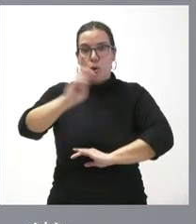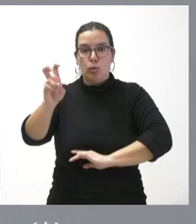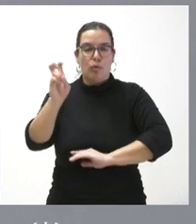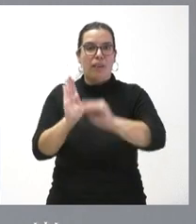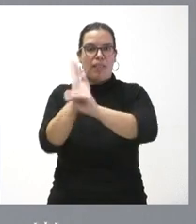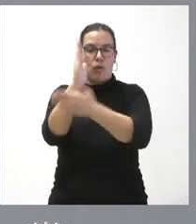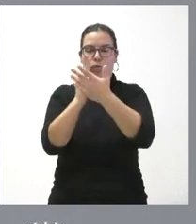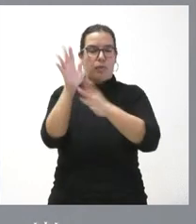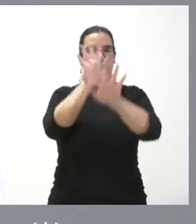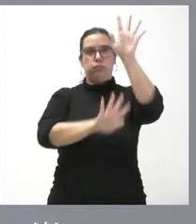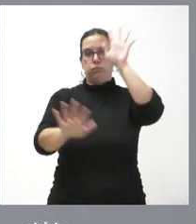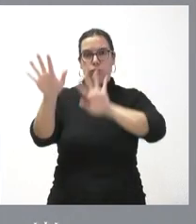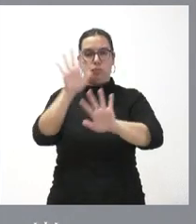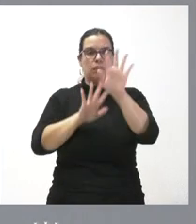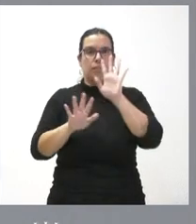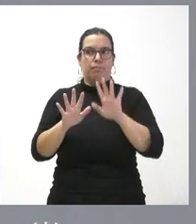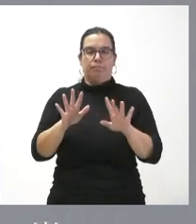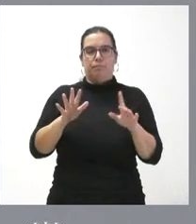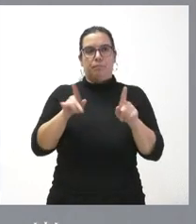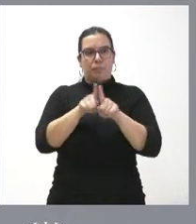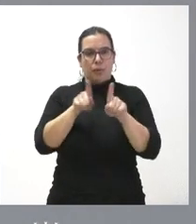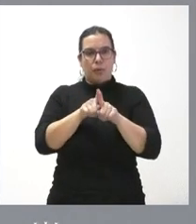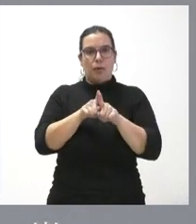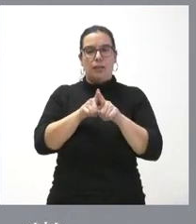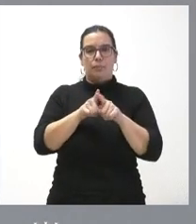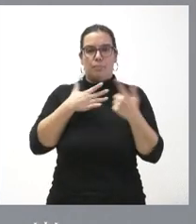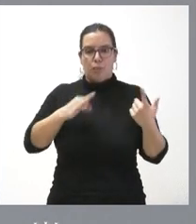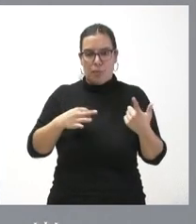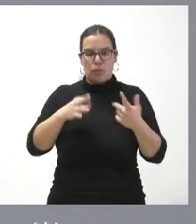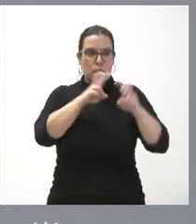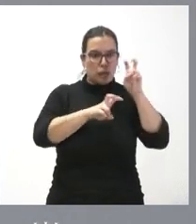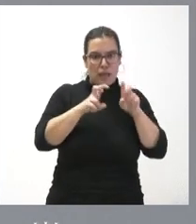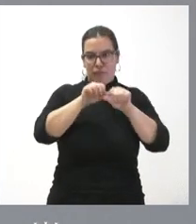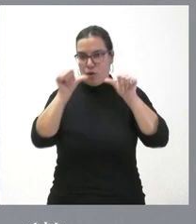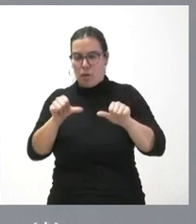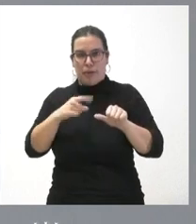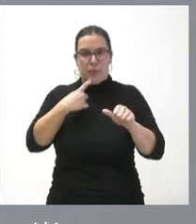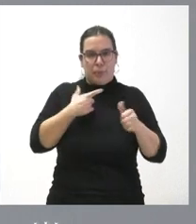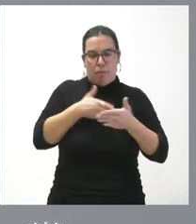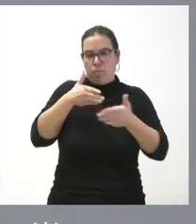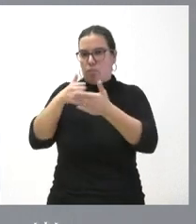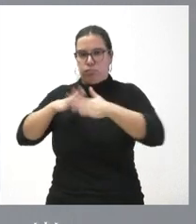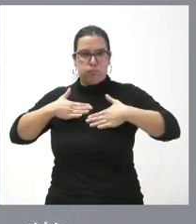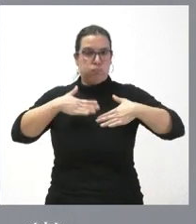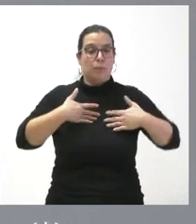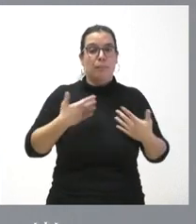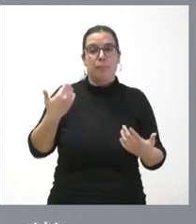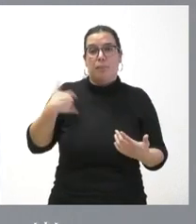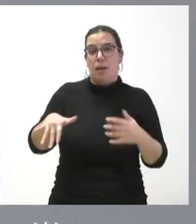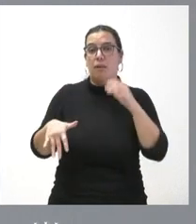autonómica y naturalmente a veces cuesta el que podamos buscar los mecanismos a mí me ha gustado mucho ya que